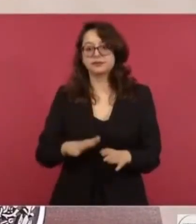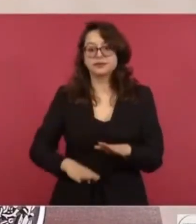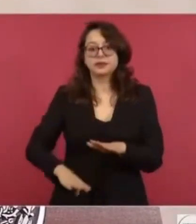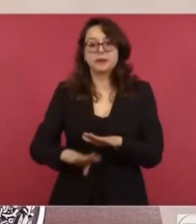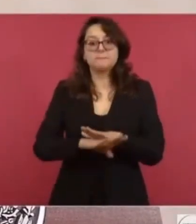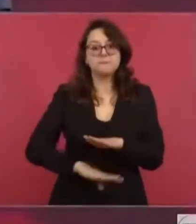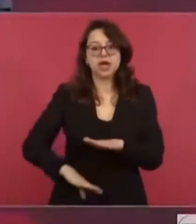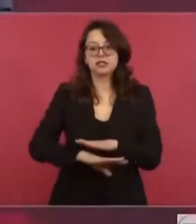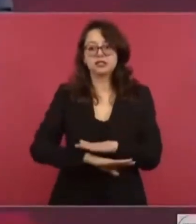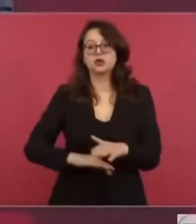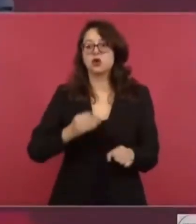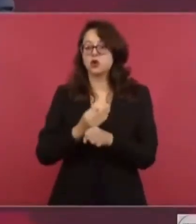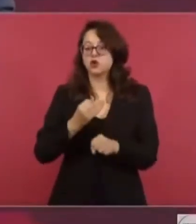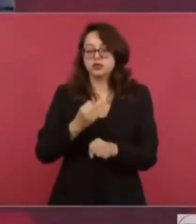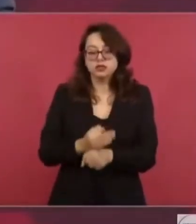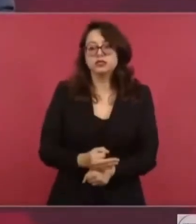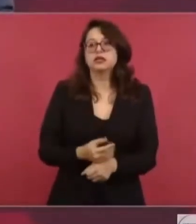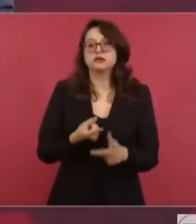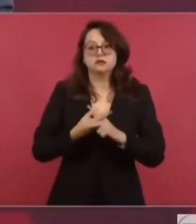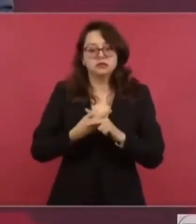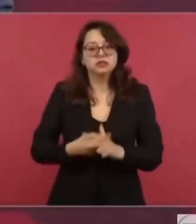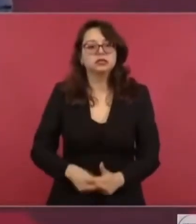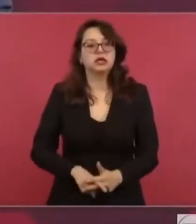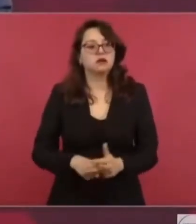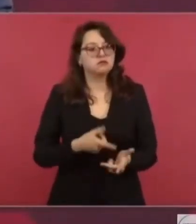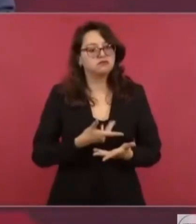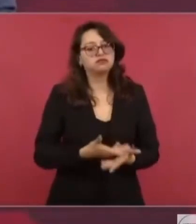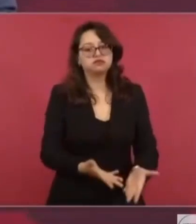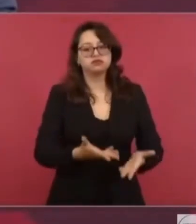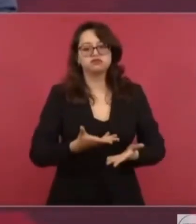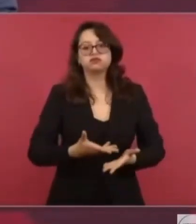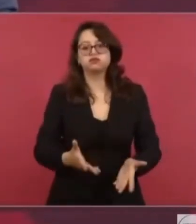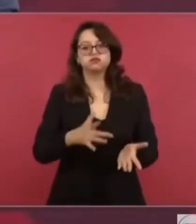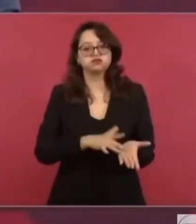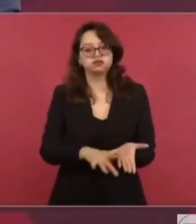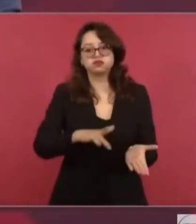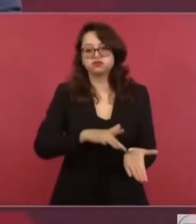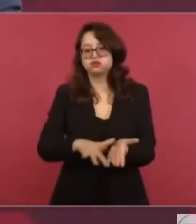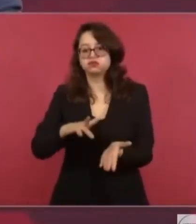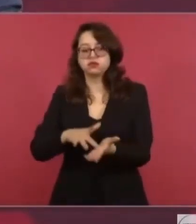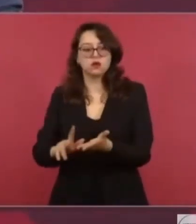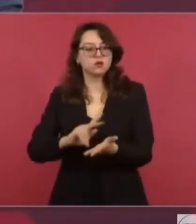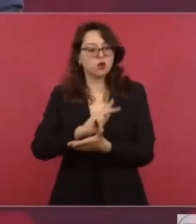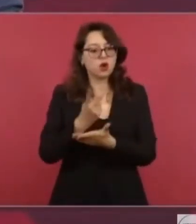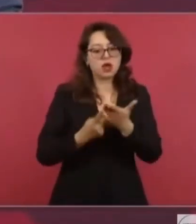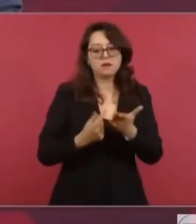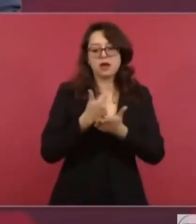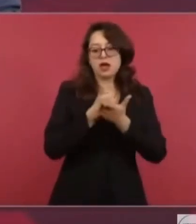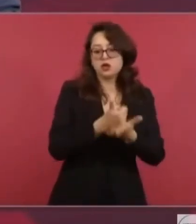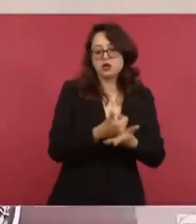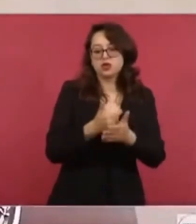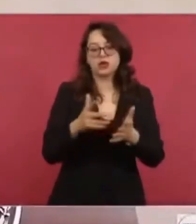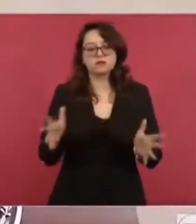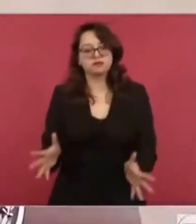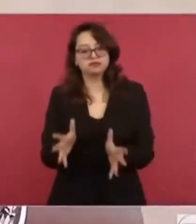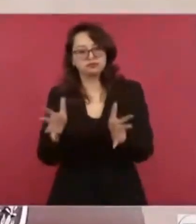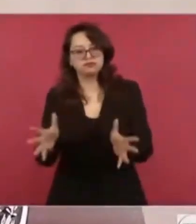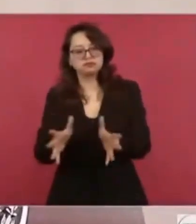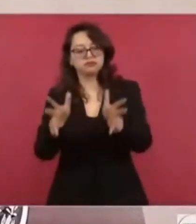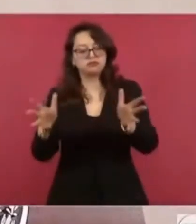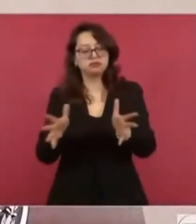básico, que sigan recibiendo todos sus programas de bienestar, y